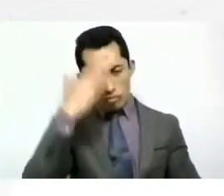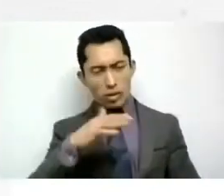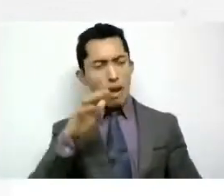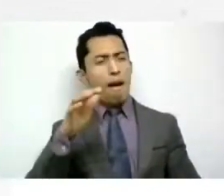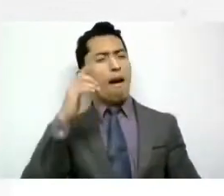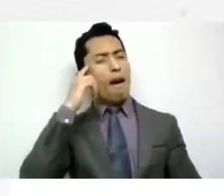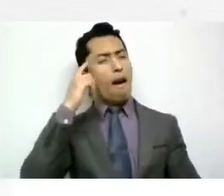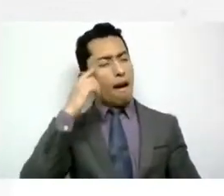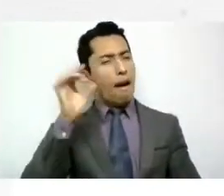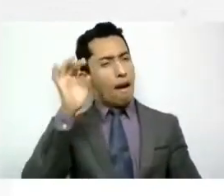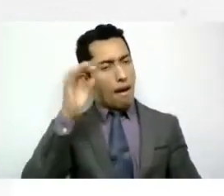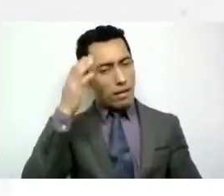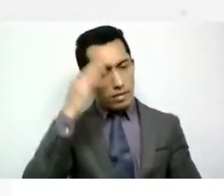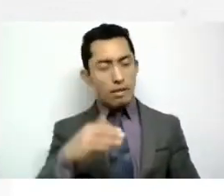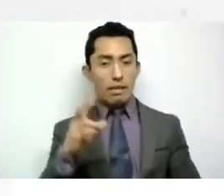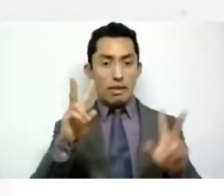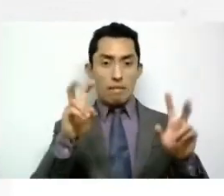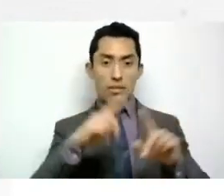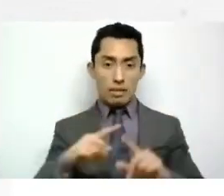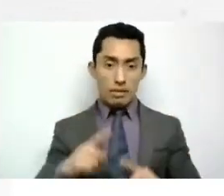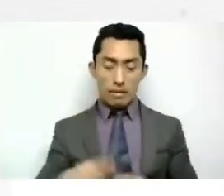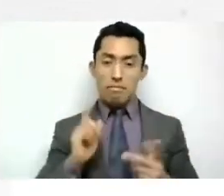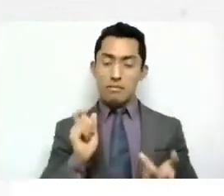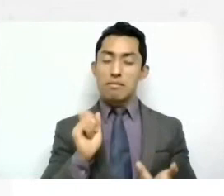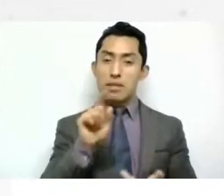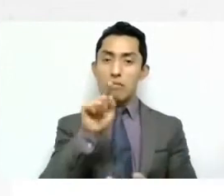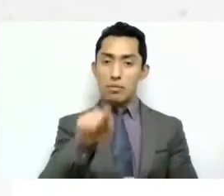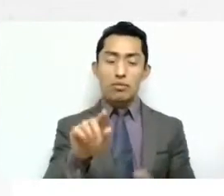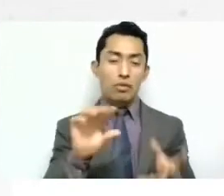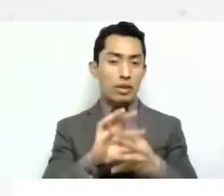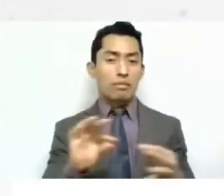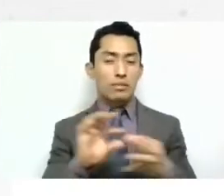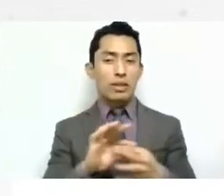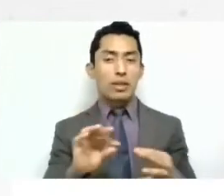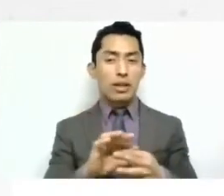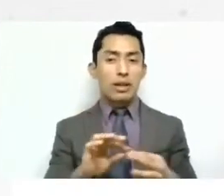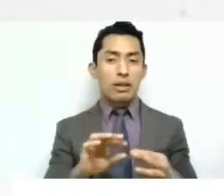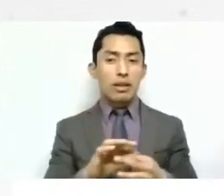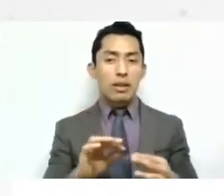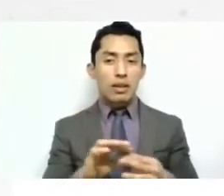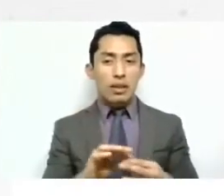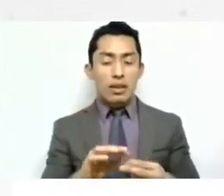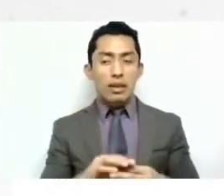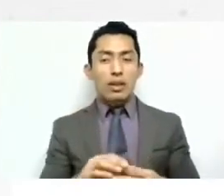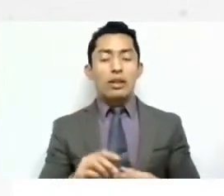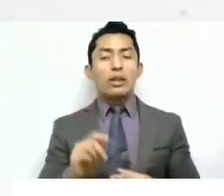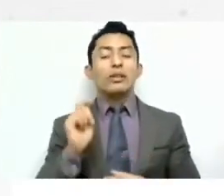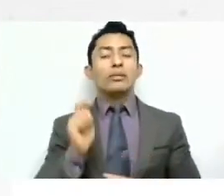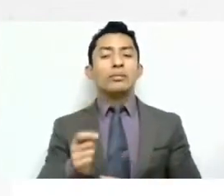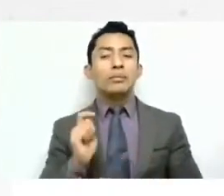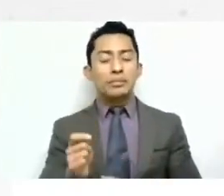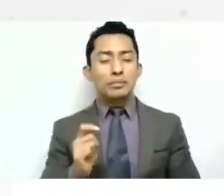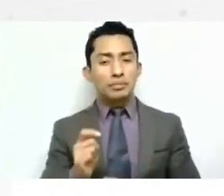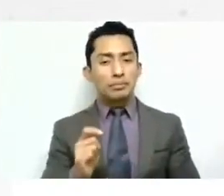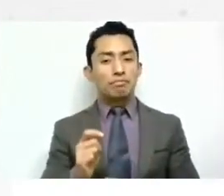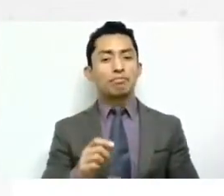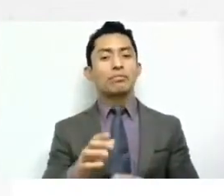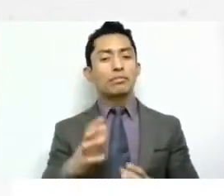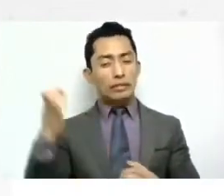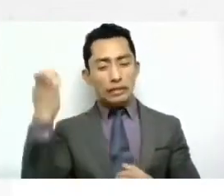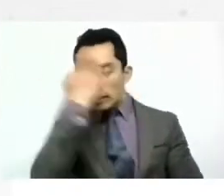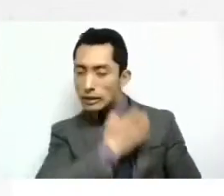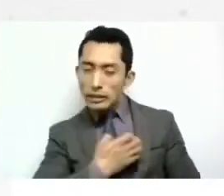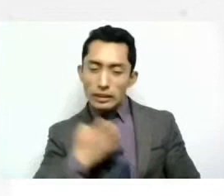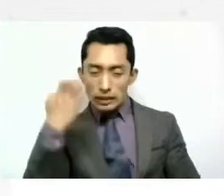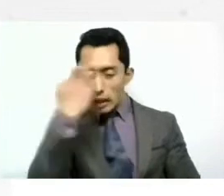esta idea, como bien lo mencionaban, de estar analizando una